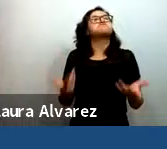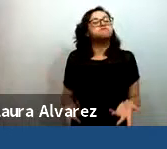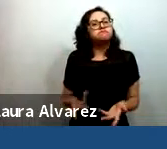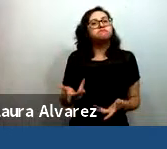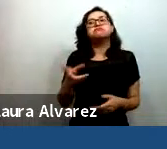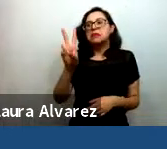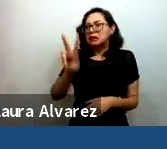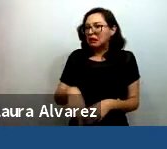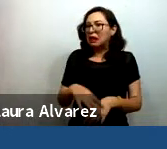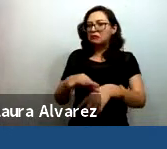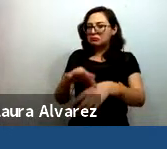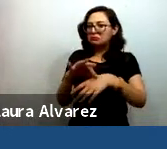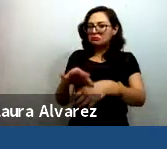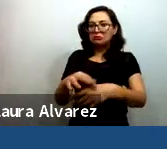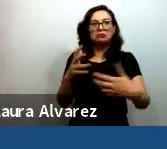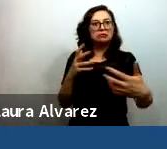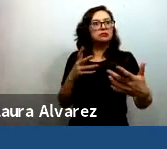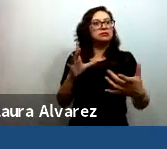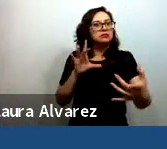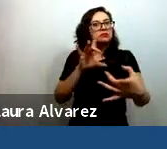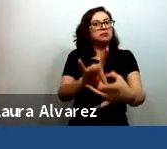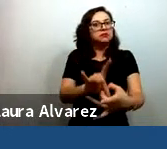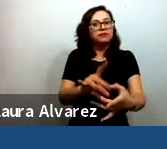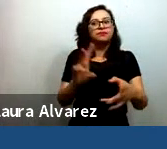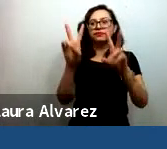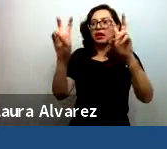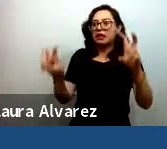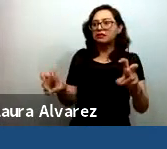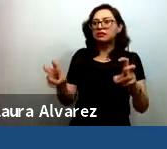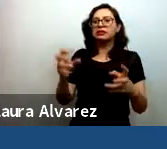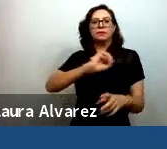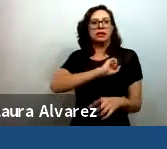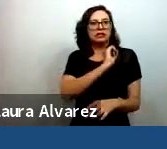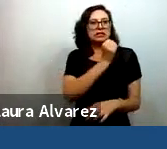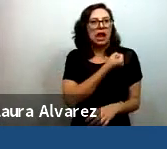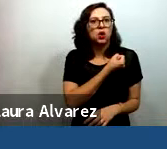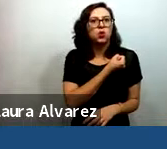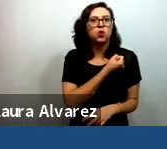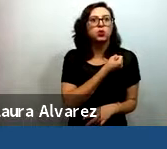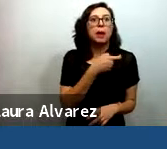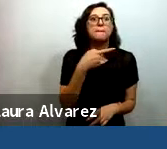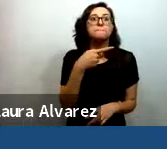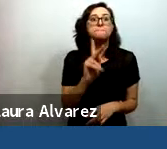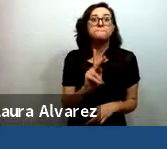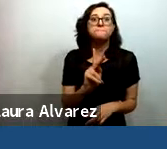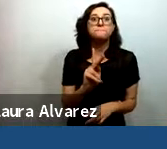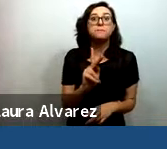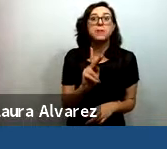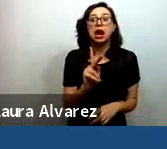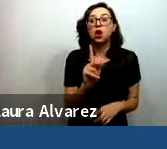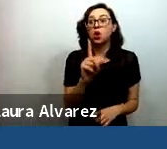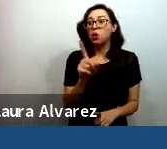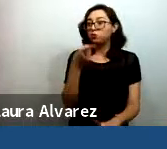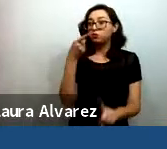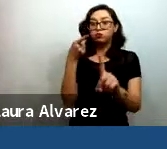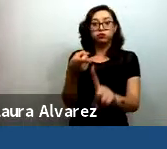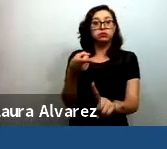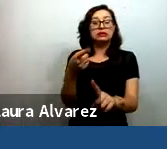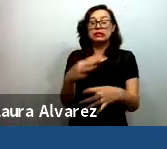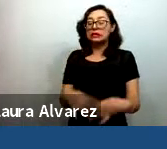énfasis en lo sanitario, pero un elemento en común que yo diría